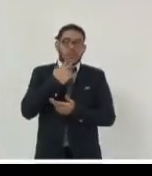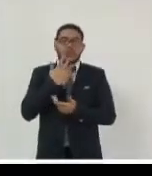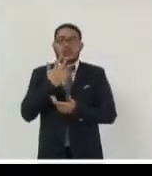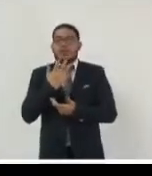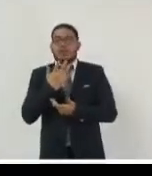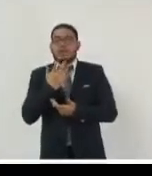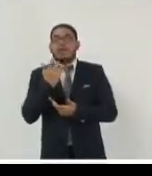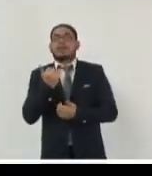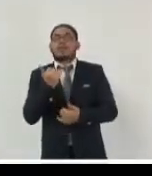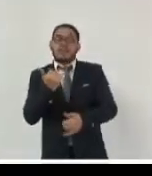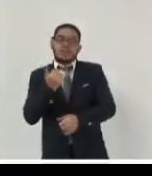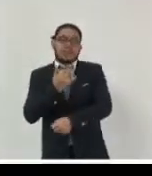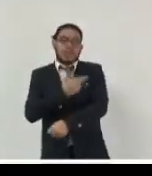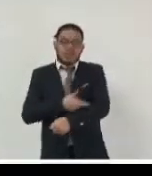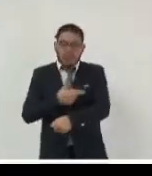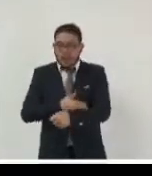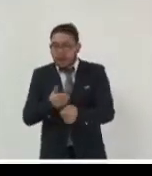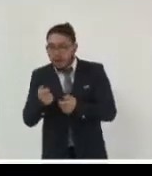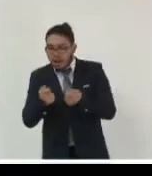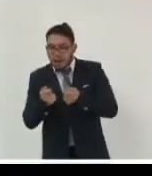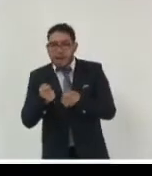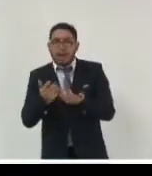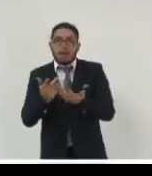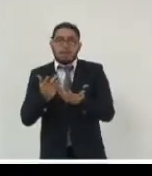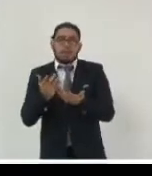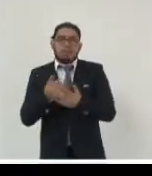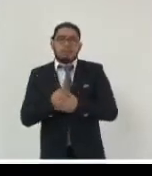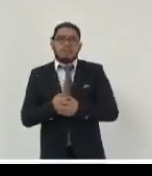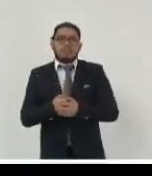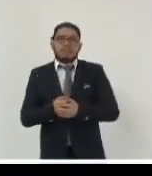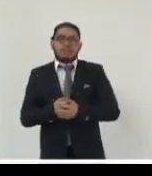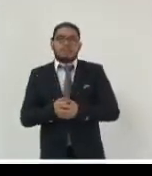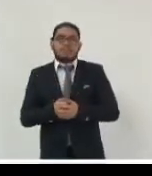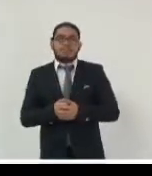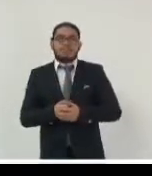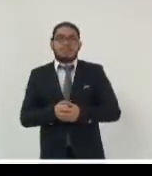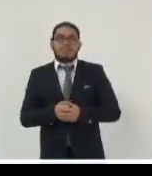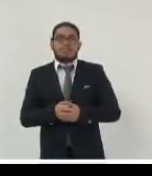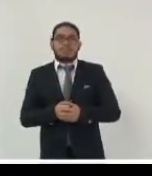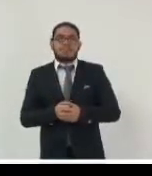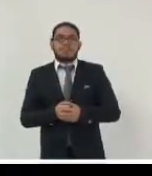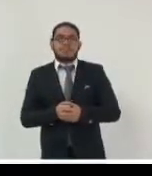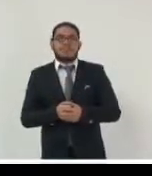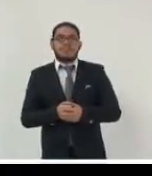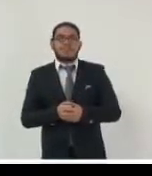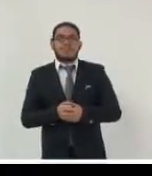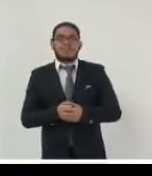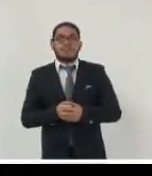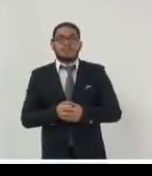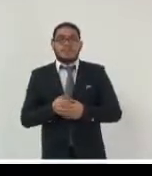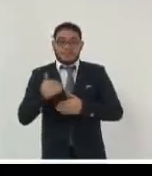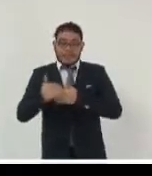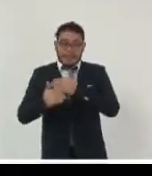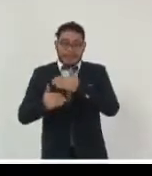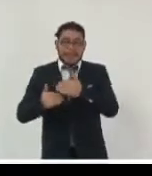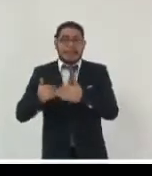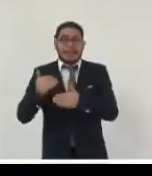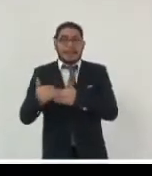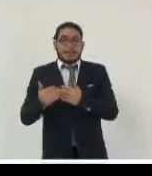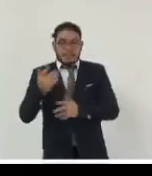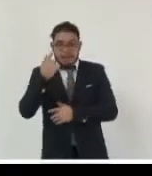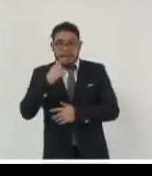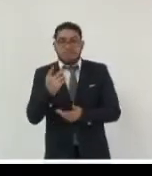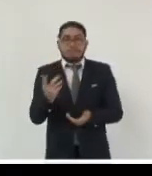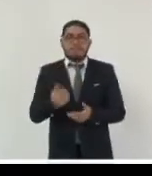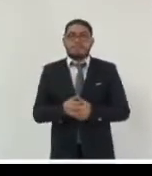arquivística de los datos y un detalle que adelanta también en la conclusión el futuro se llegó y la